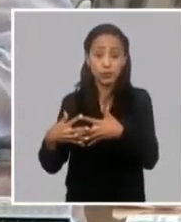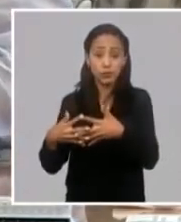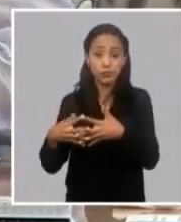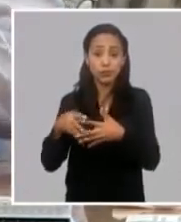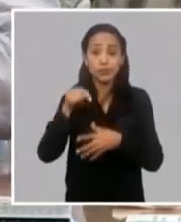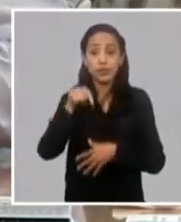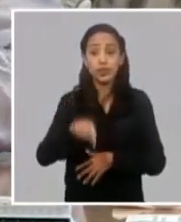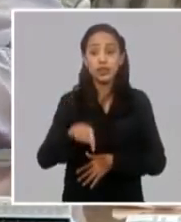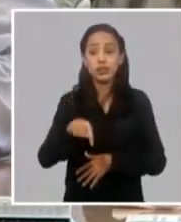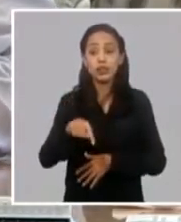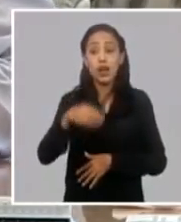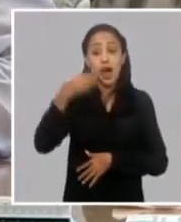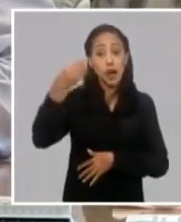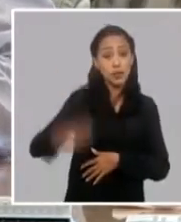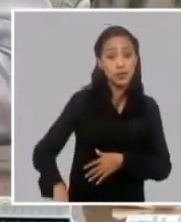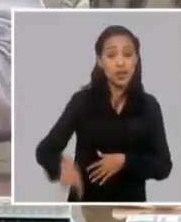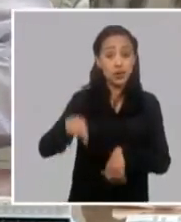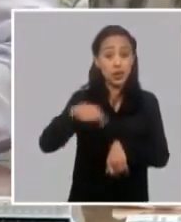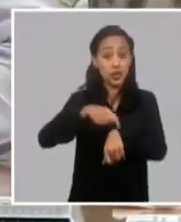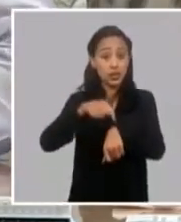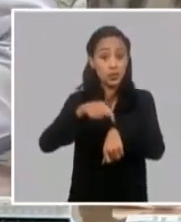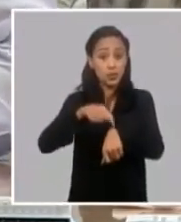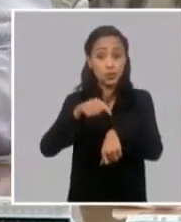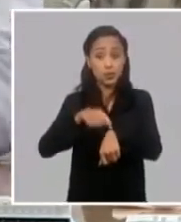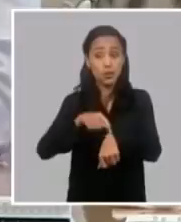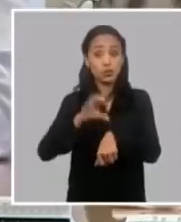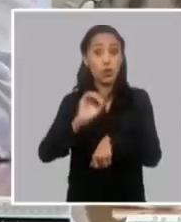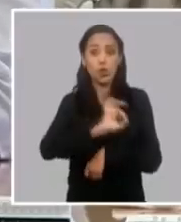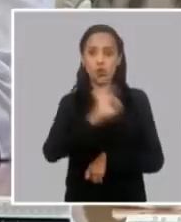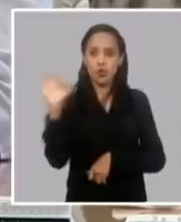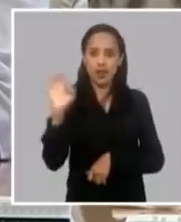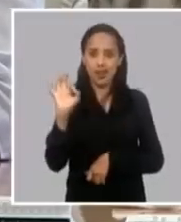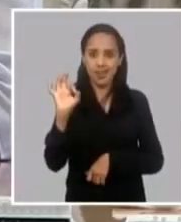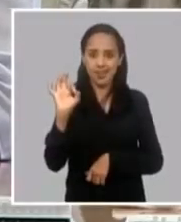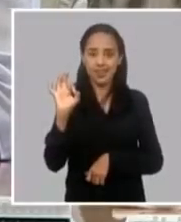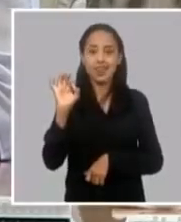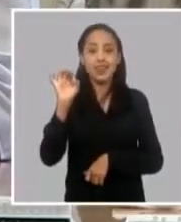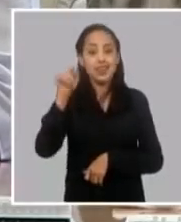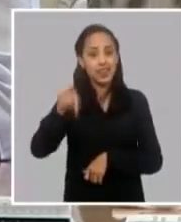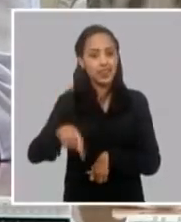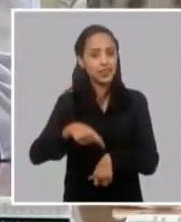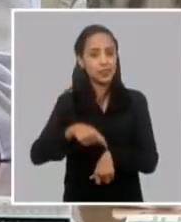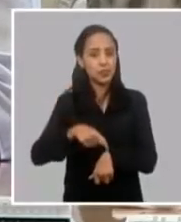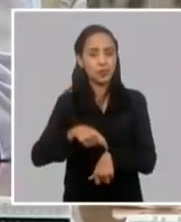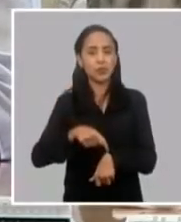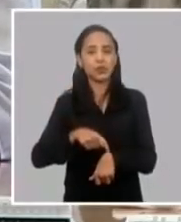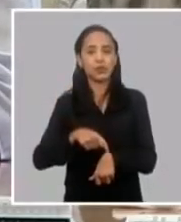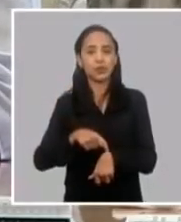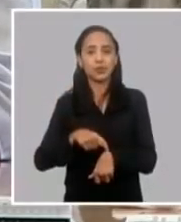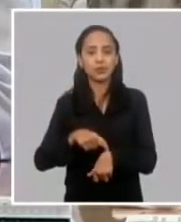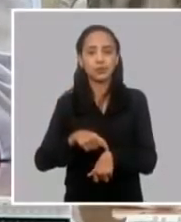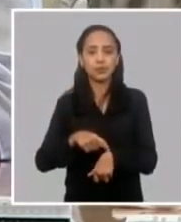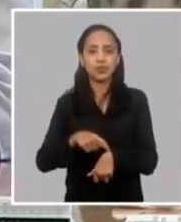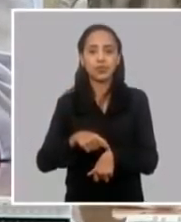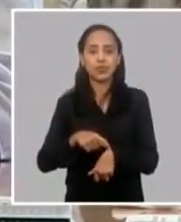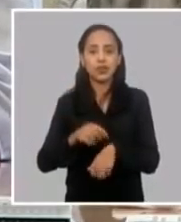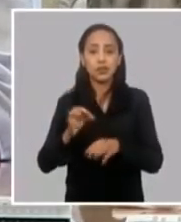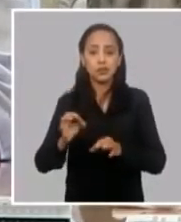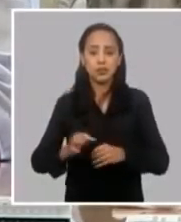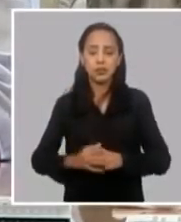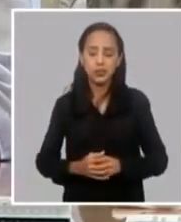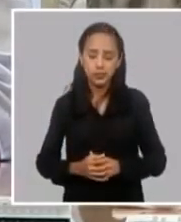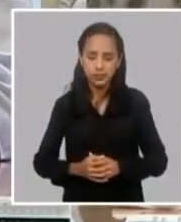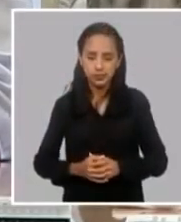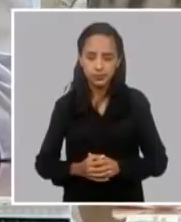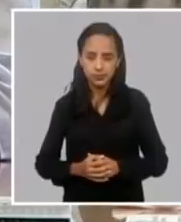como que o aprovechaba en este momento o era el nunca por el que se ha apostado y sobre